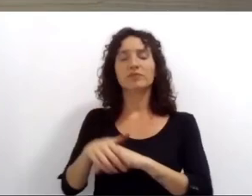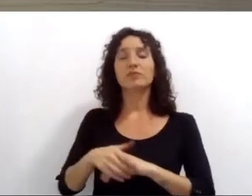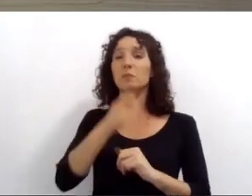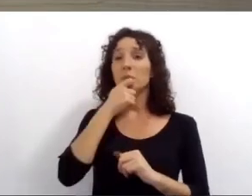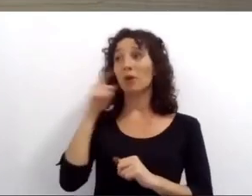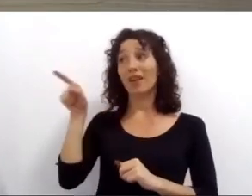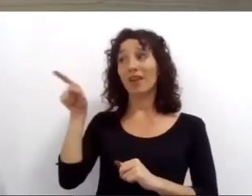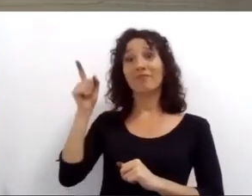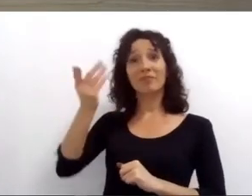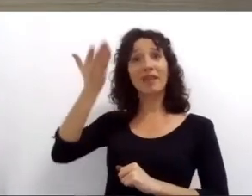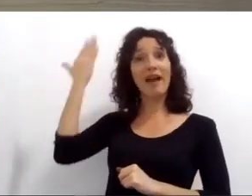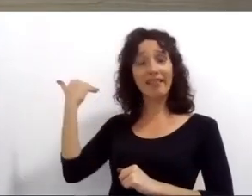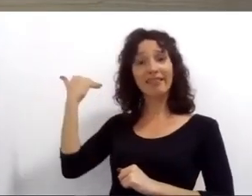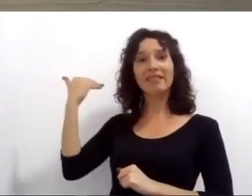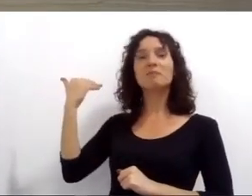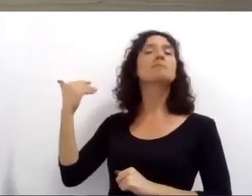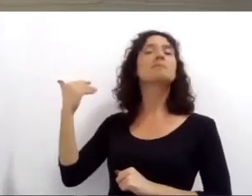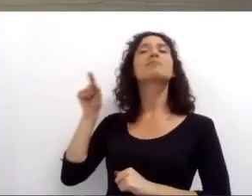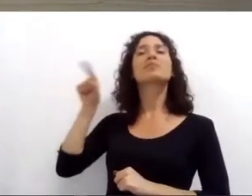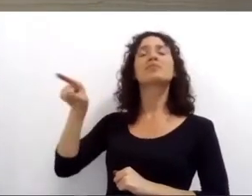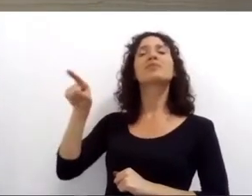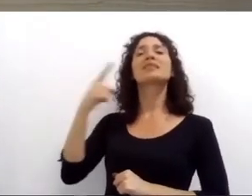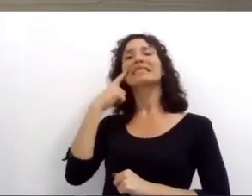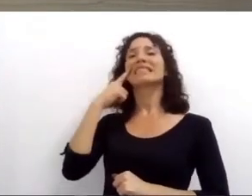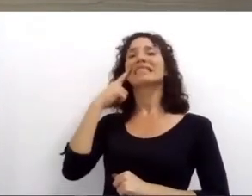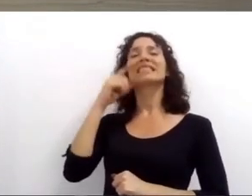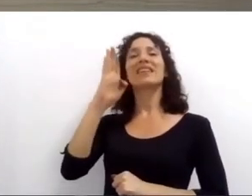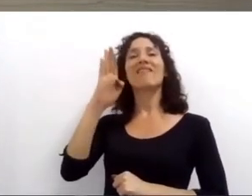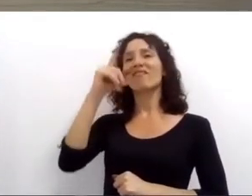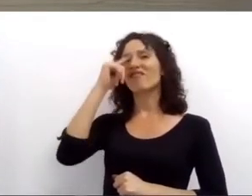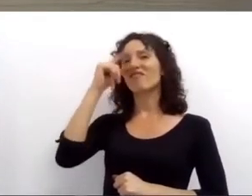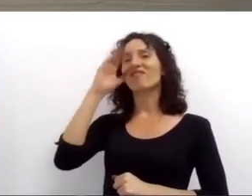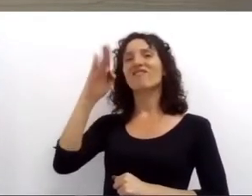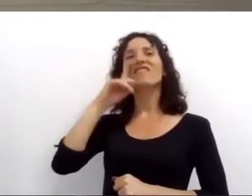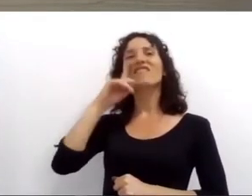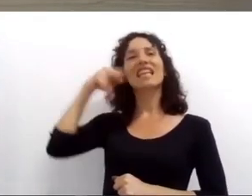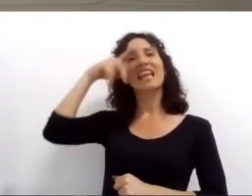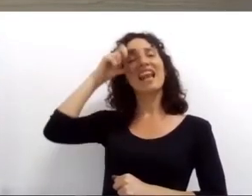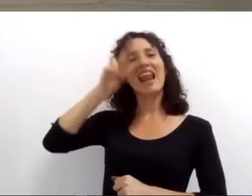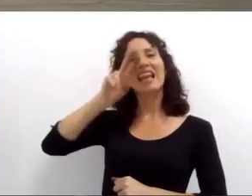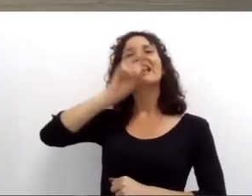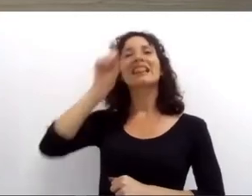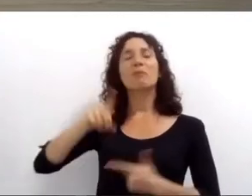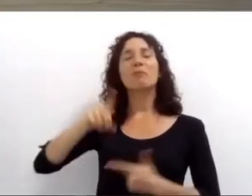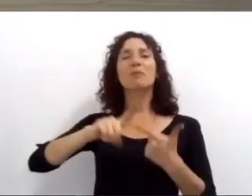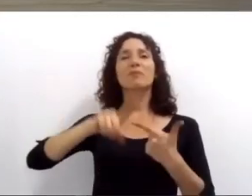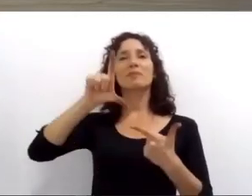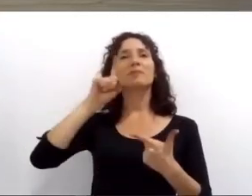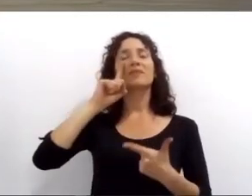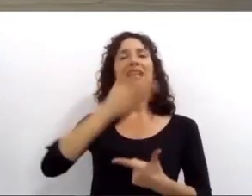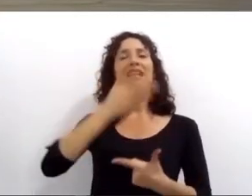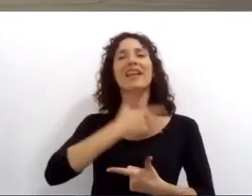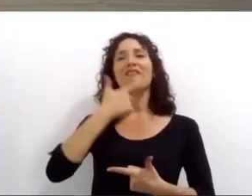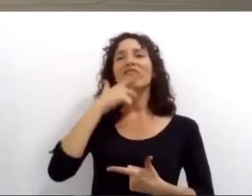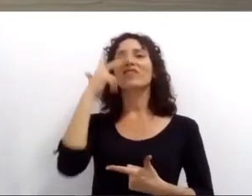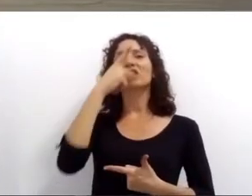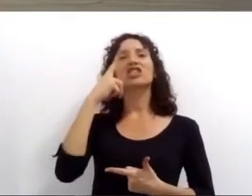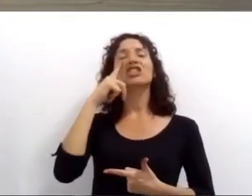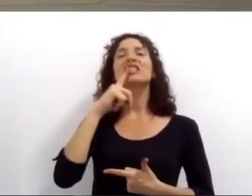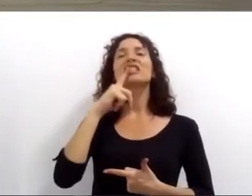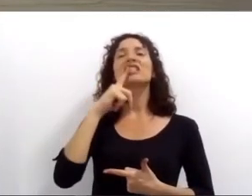ese momento al intendente Biner y el secretario de servicios públicos Miguel Lifchit en el cierre del relleno sanitario de Puente Gallego